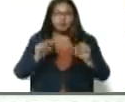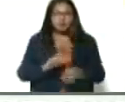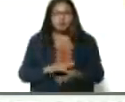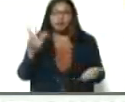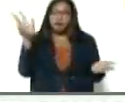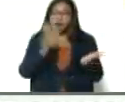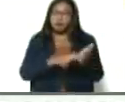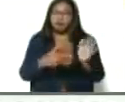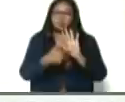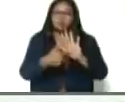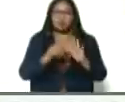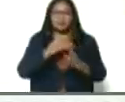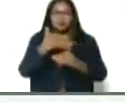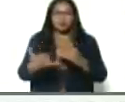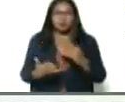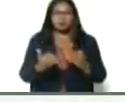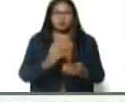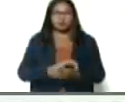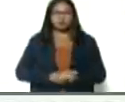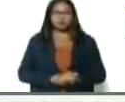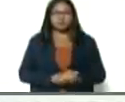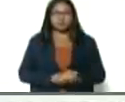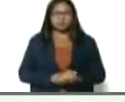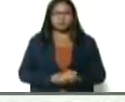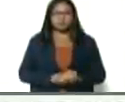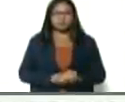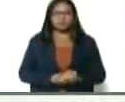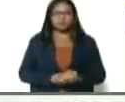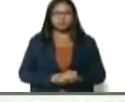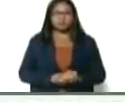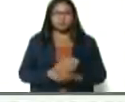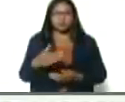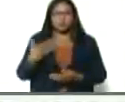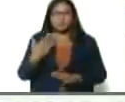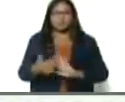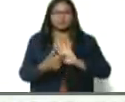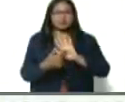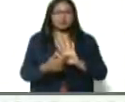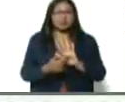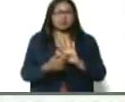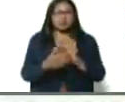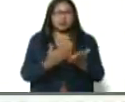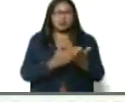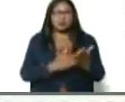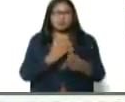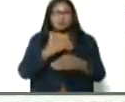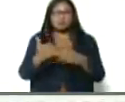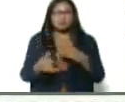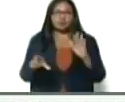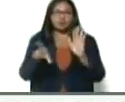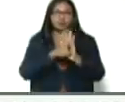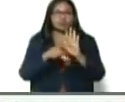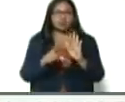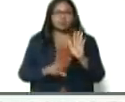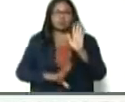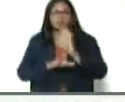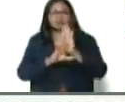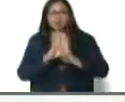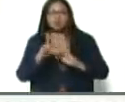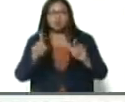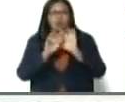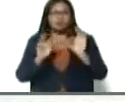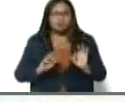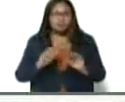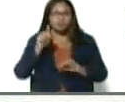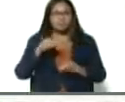aprobado pues el proyecto para ser presentado el anteproyecto de ley para el desarrollo y el fomento de la